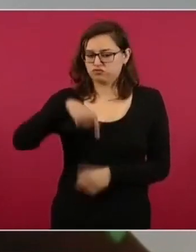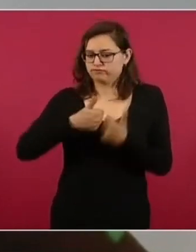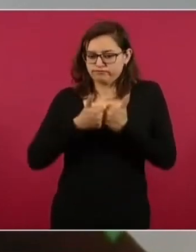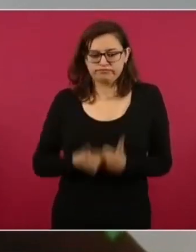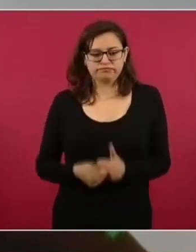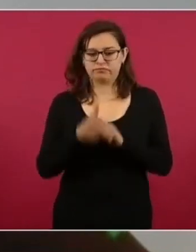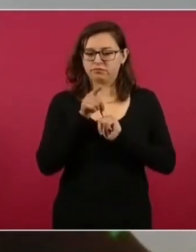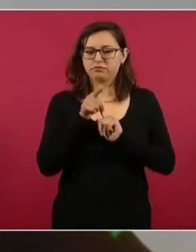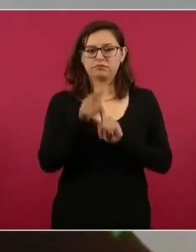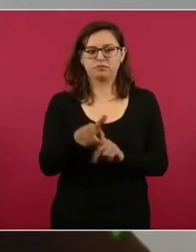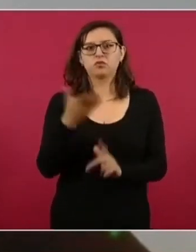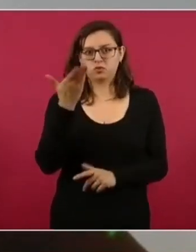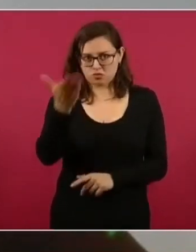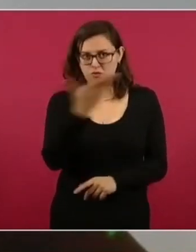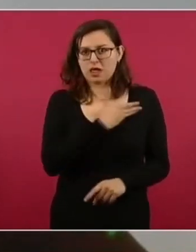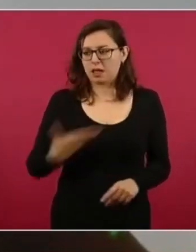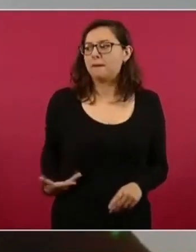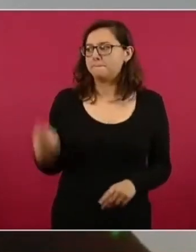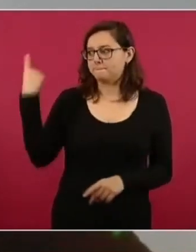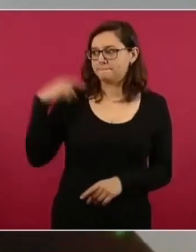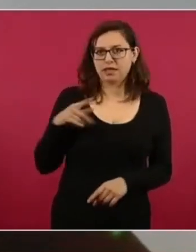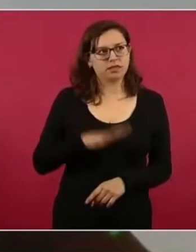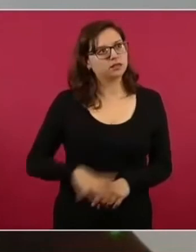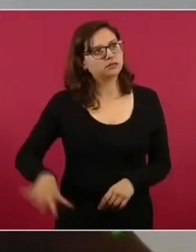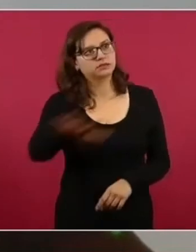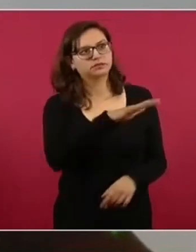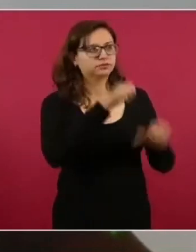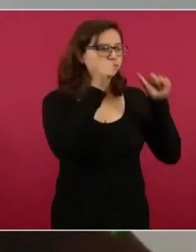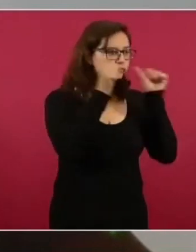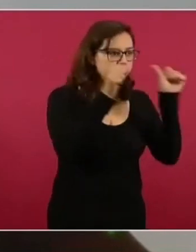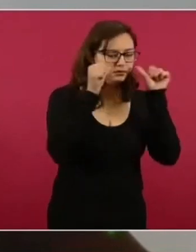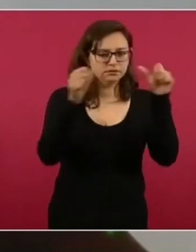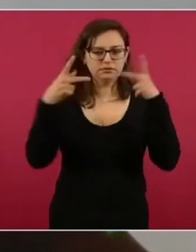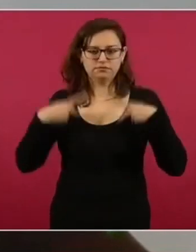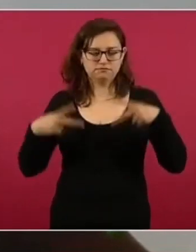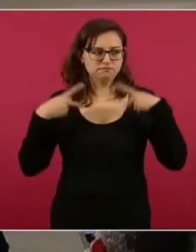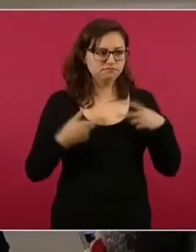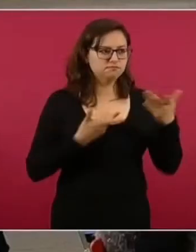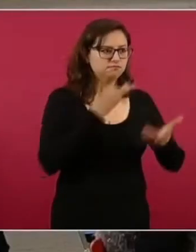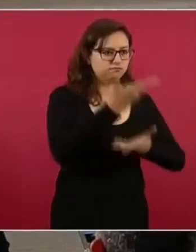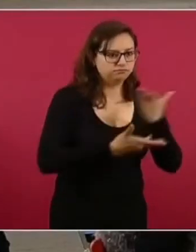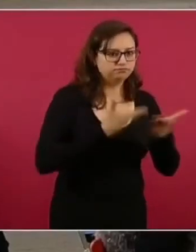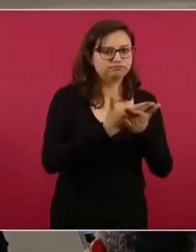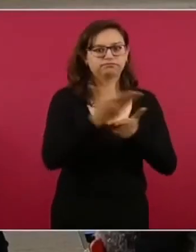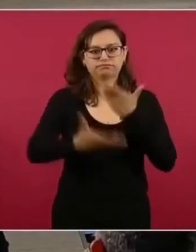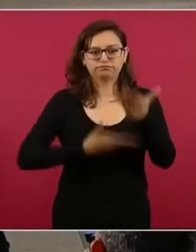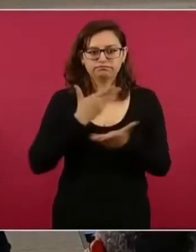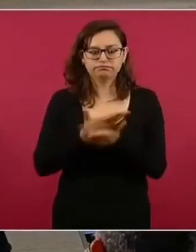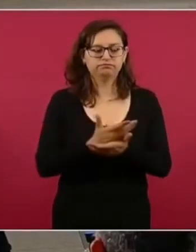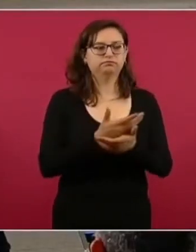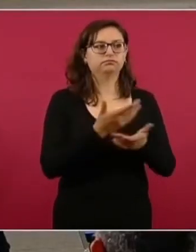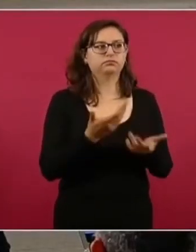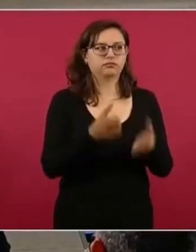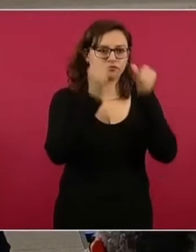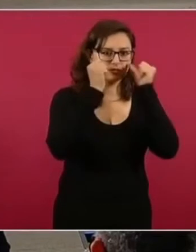sus instrucciones, atendiendo a la población, acercándonos lo más que se pueda con la gente para atenderlos y para que